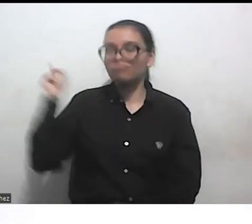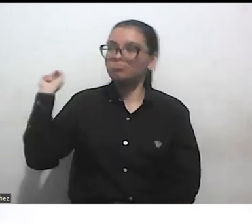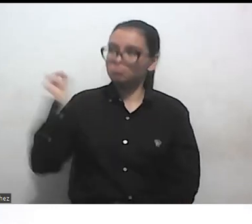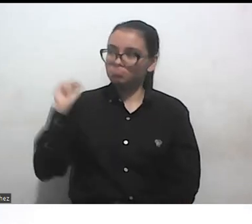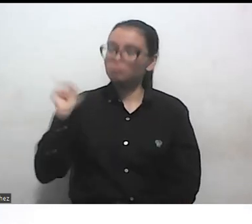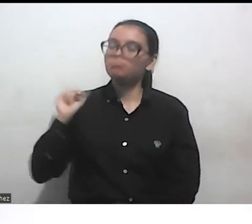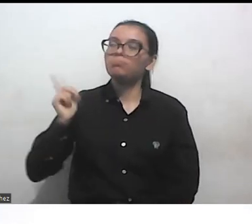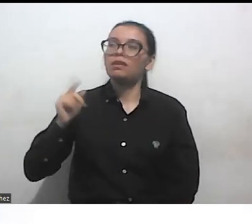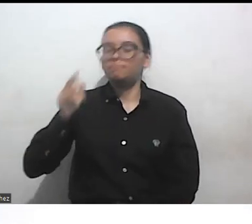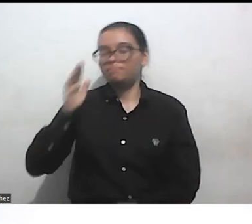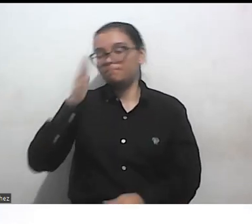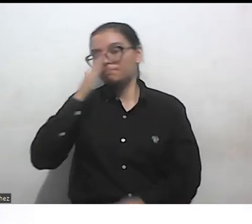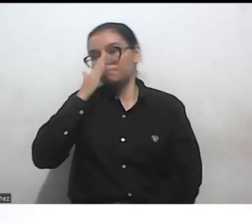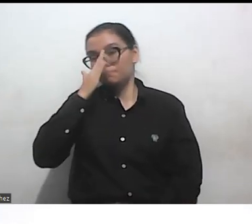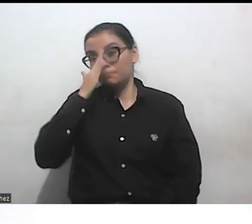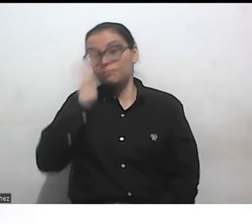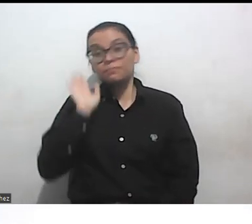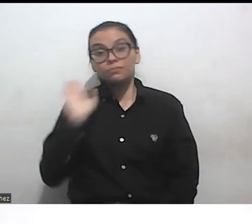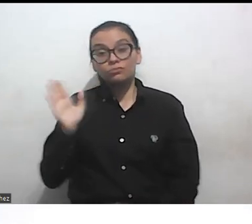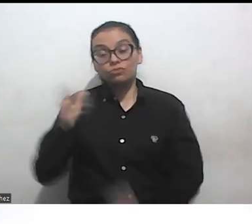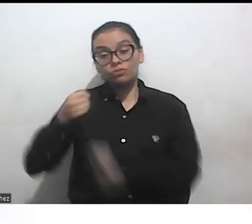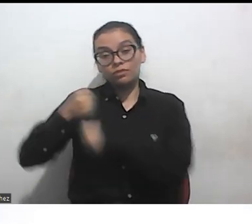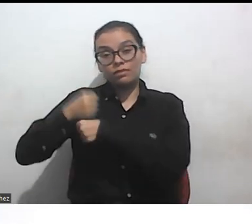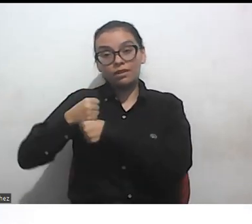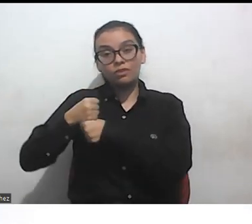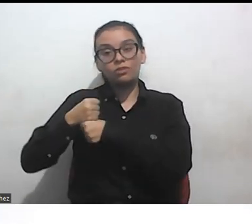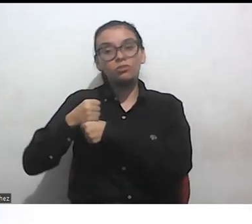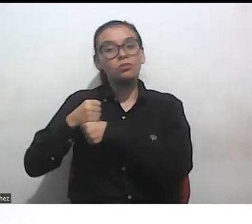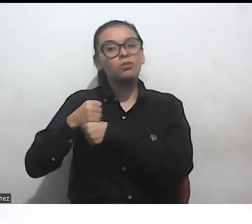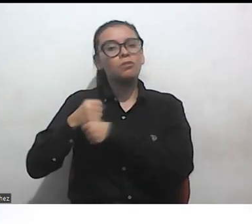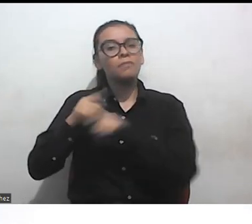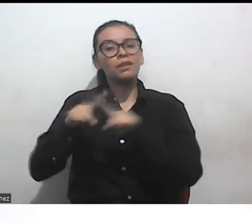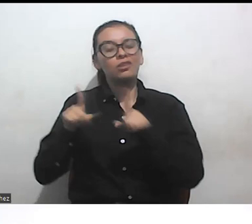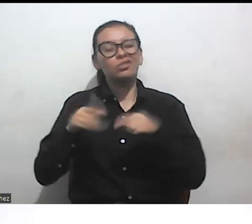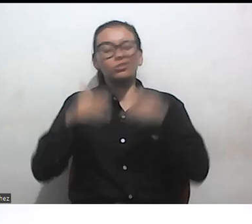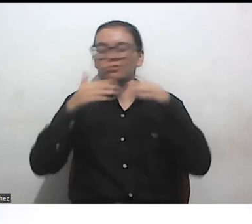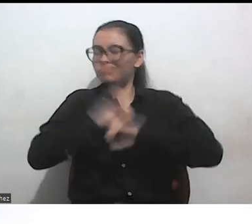lo que es claro es que la discapacidad siempre va a tener un factor